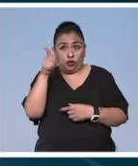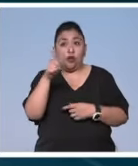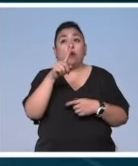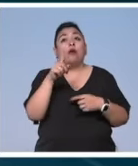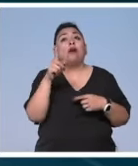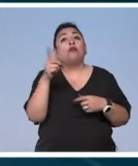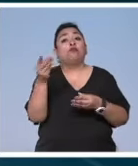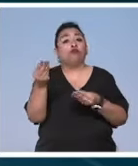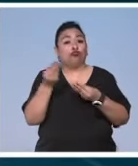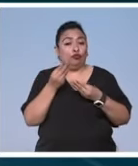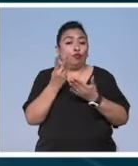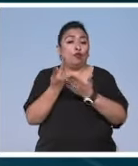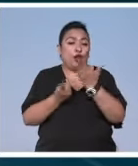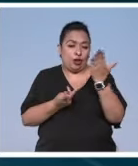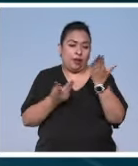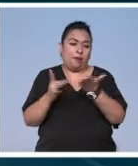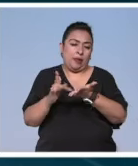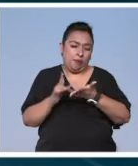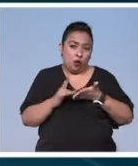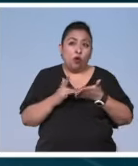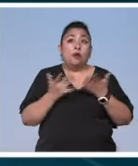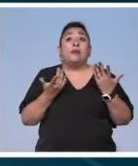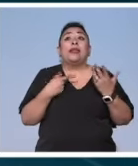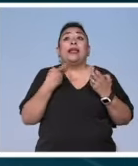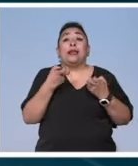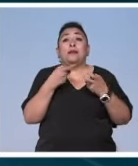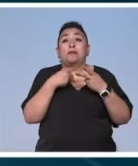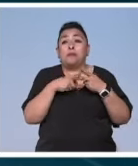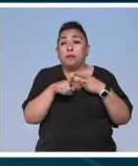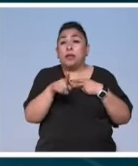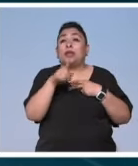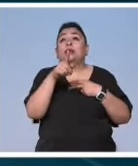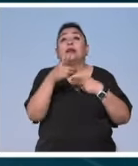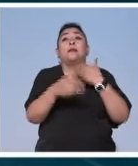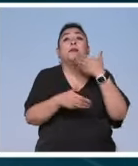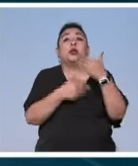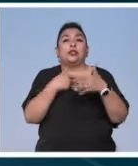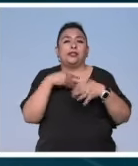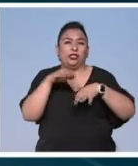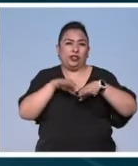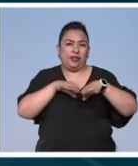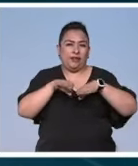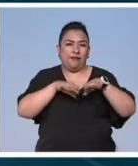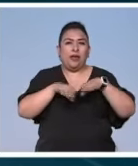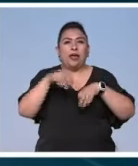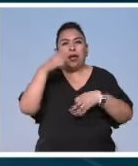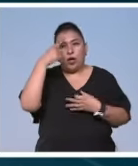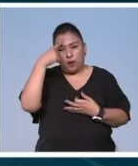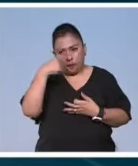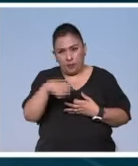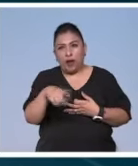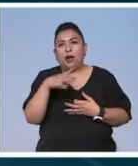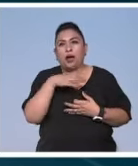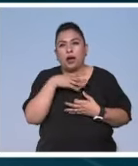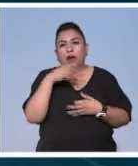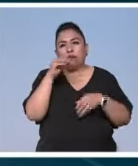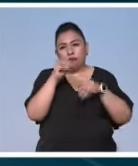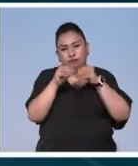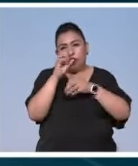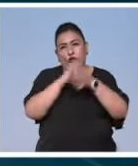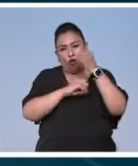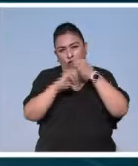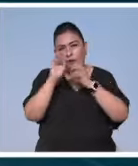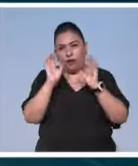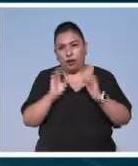fuimos acreedoras a este programa y bueno a partir de ese se llevó a cabo un proceso de trabajo para justamente hacer la producción de este